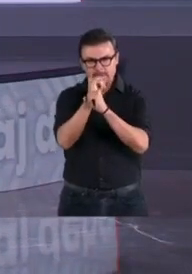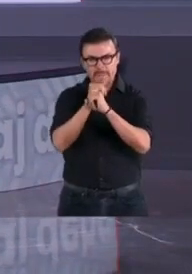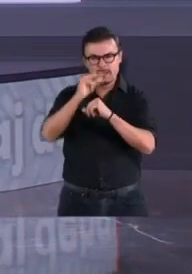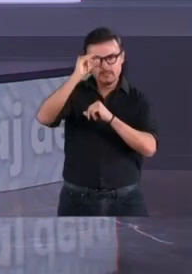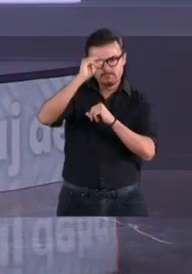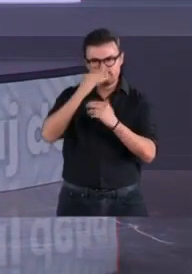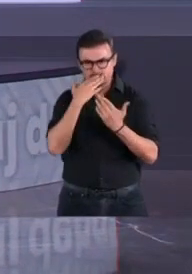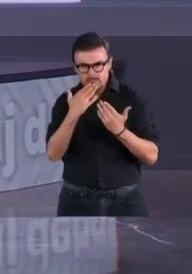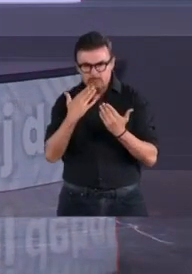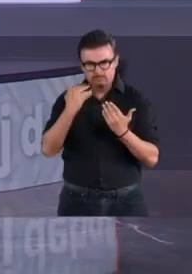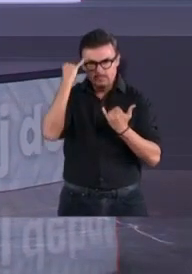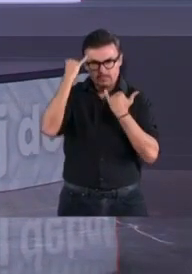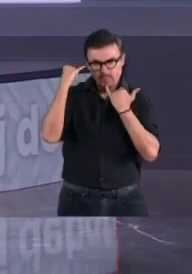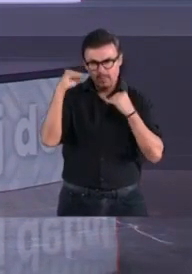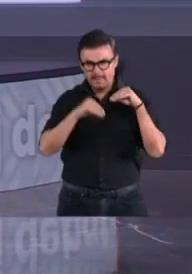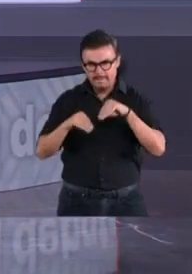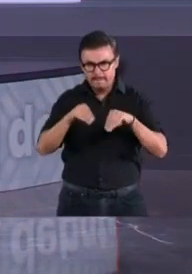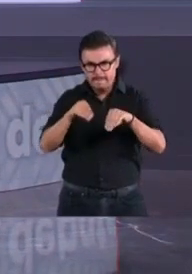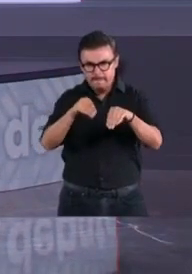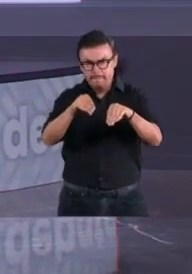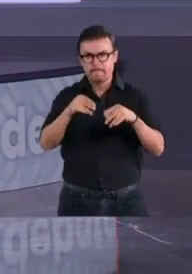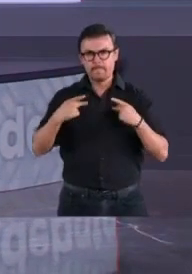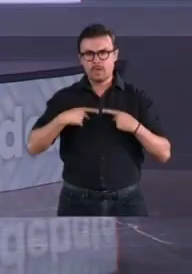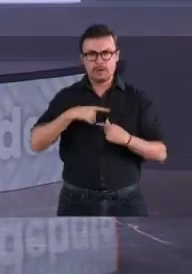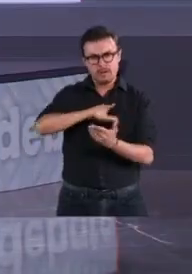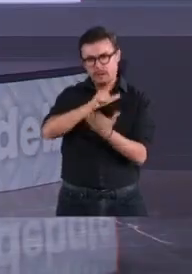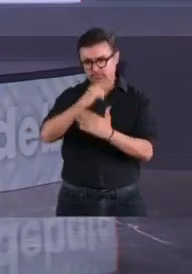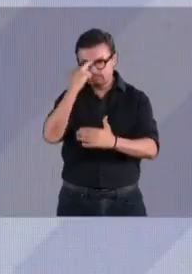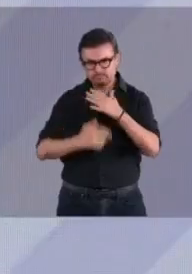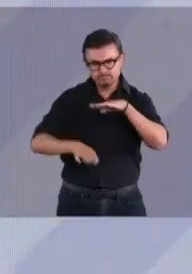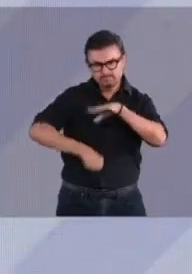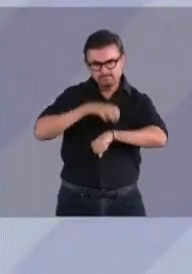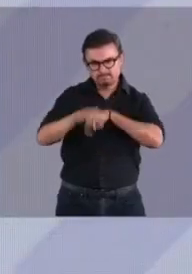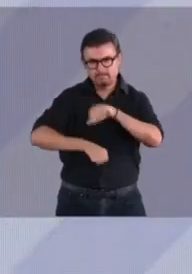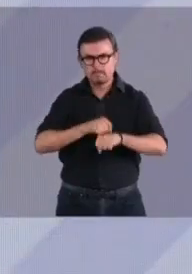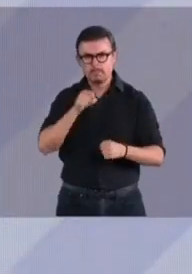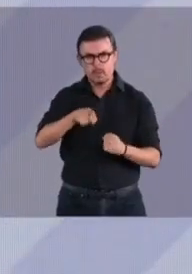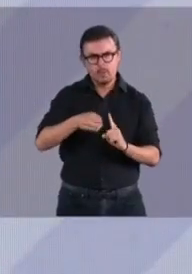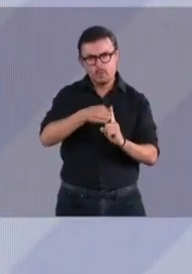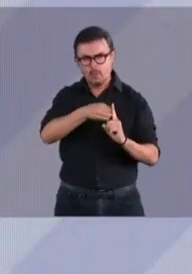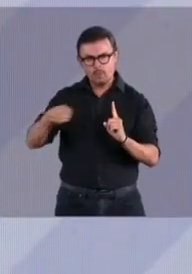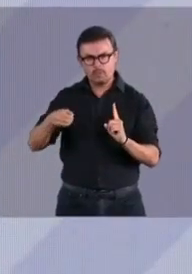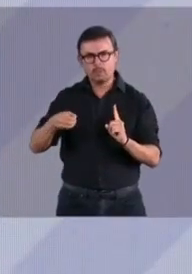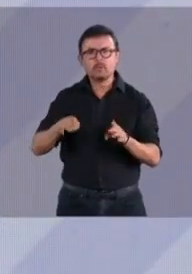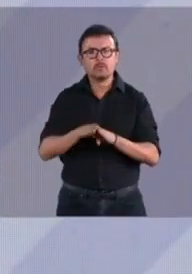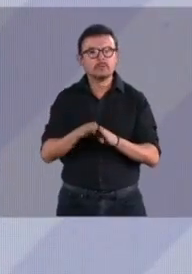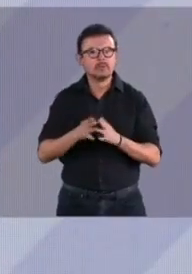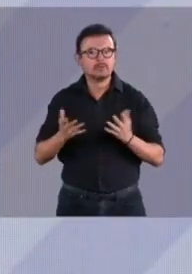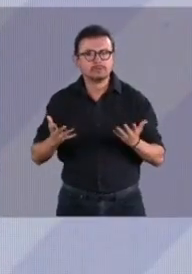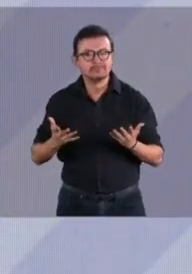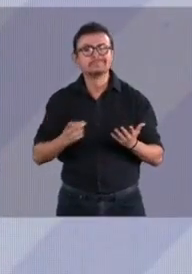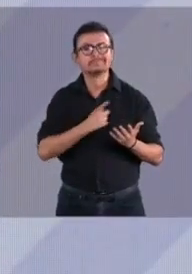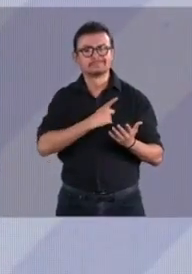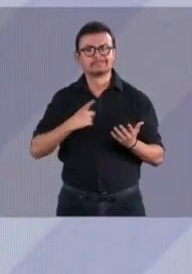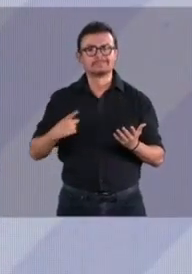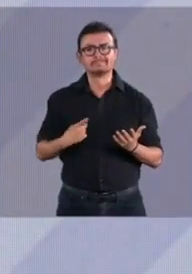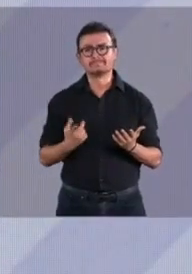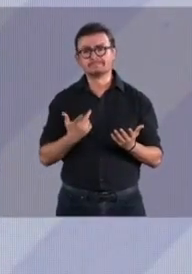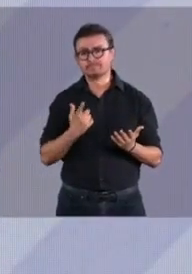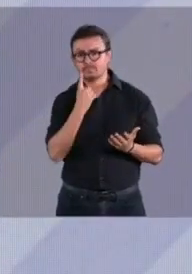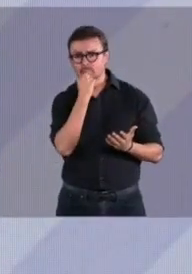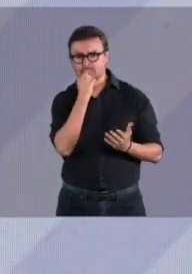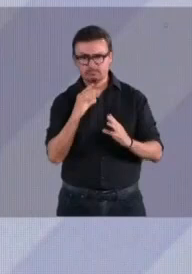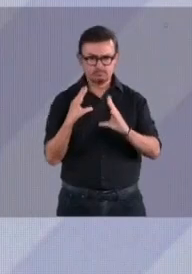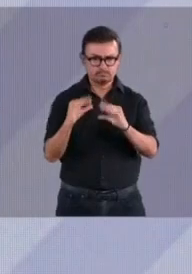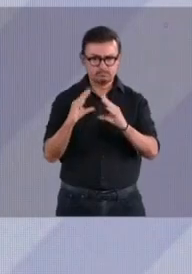delimitando el universo criminal, pero también poniendo orden. ¿Qué necesitamos hacer? Darles capacidades y facultades a las policías y a los